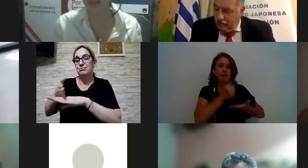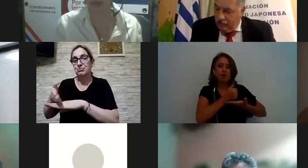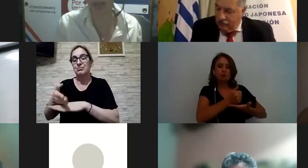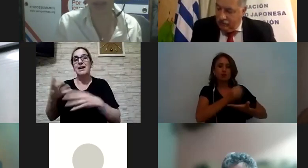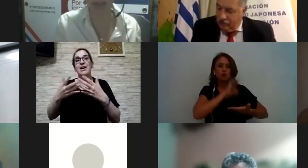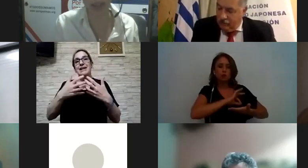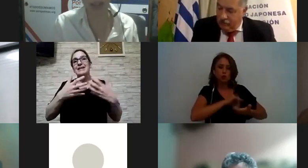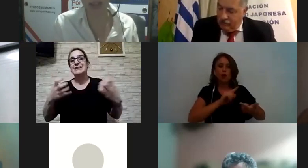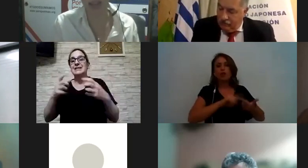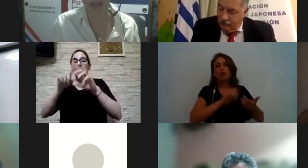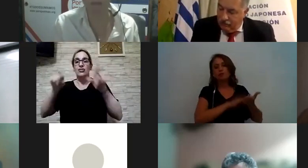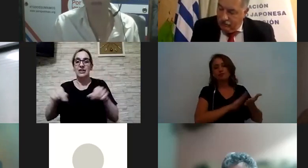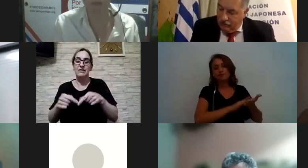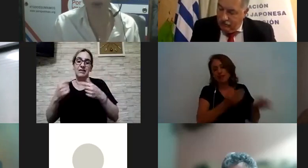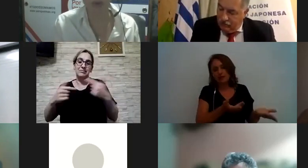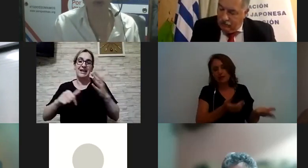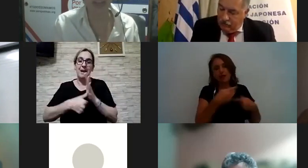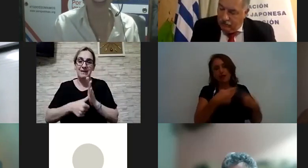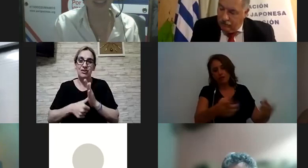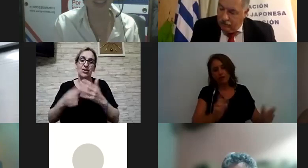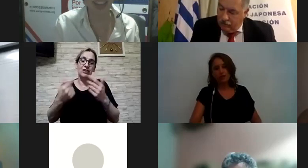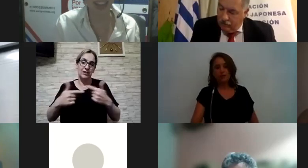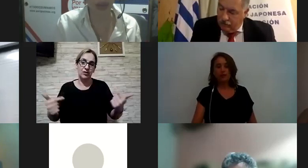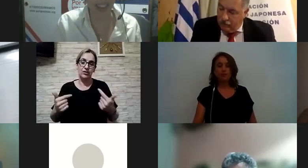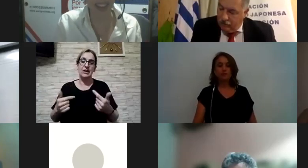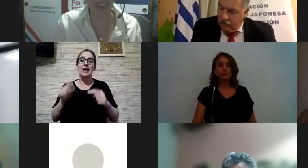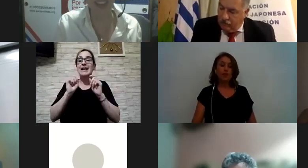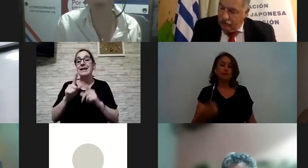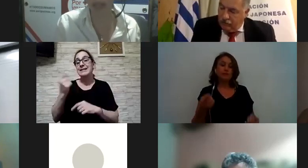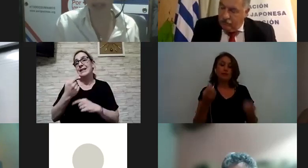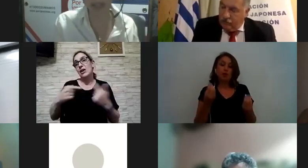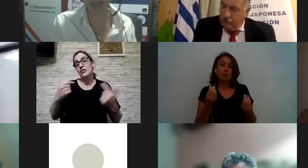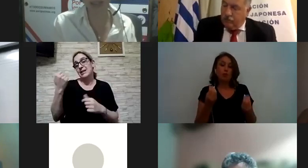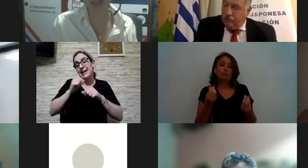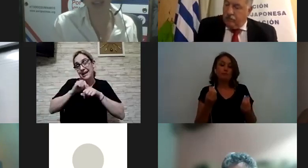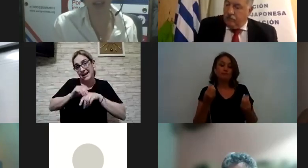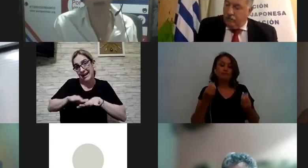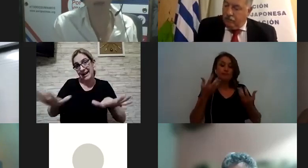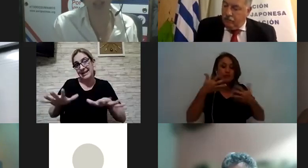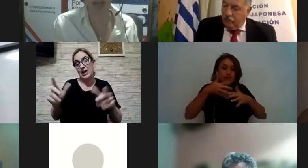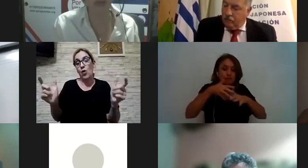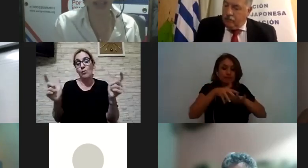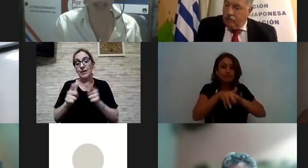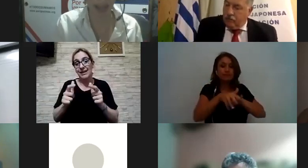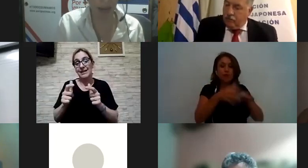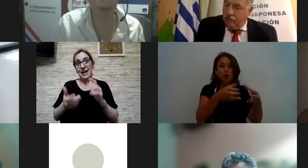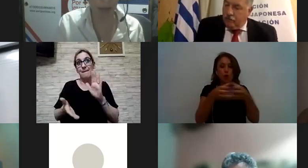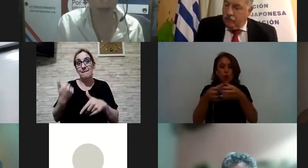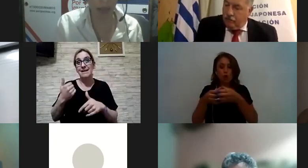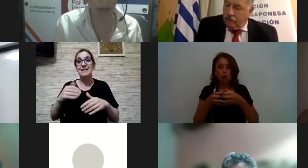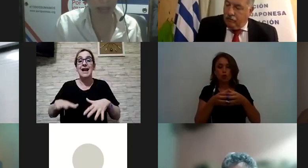certificados etcétera pero bueno una de las claves es tejiendo redes comunitarias algo que